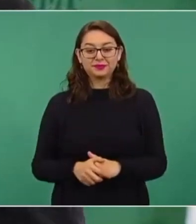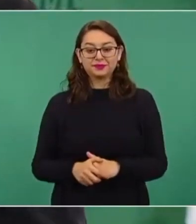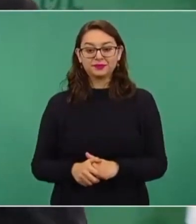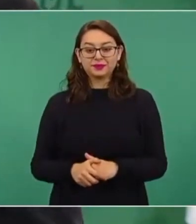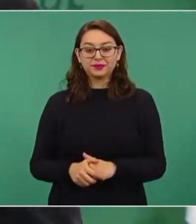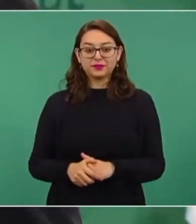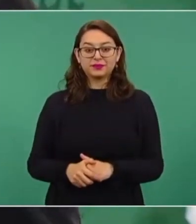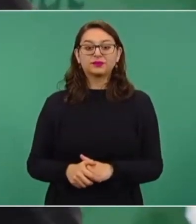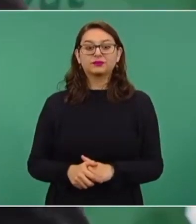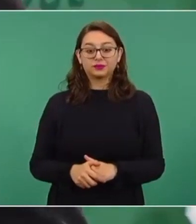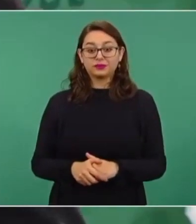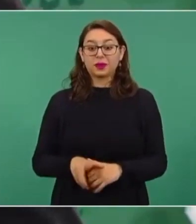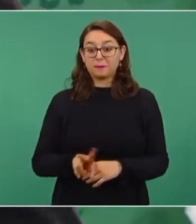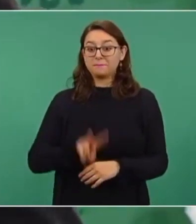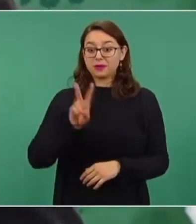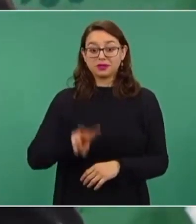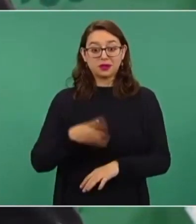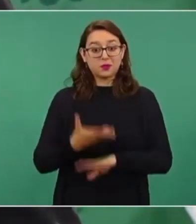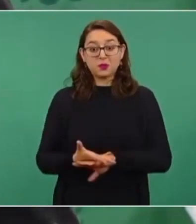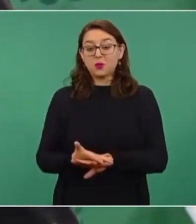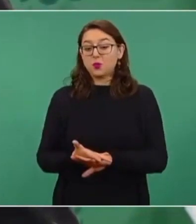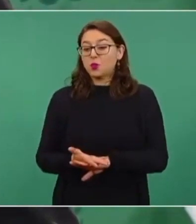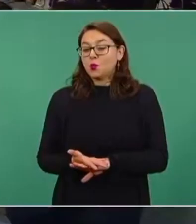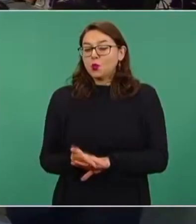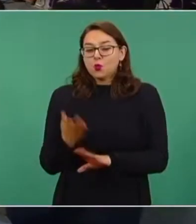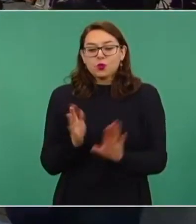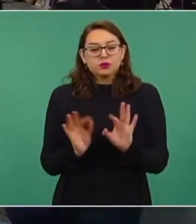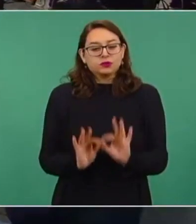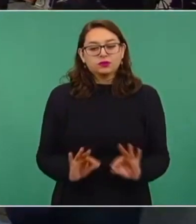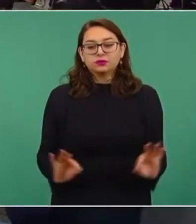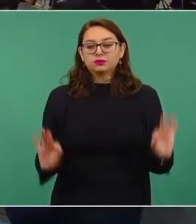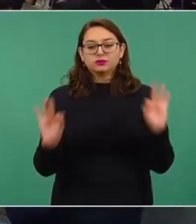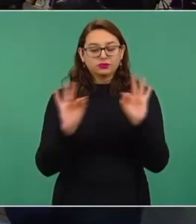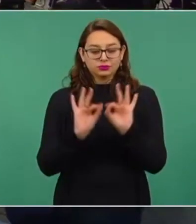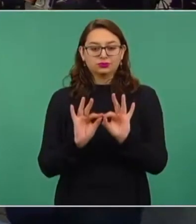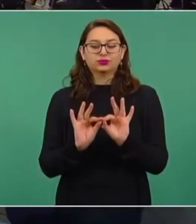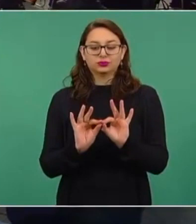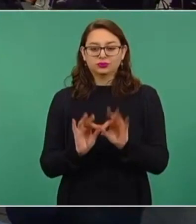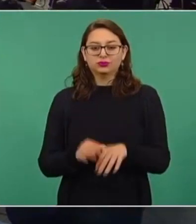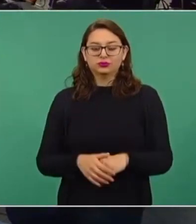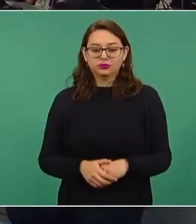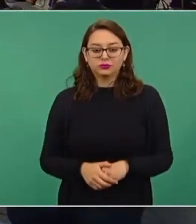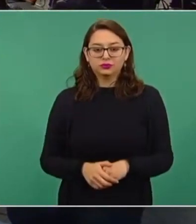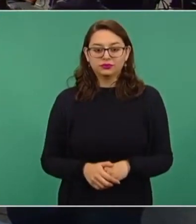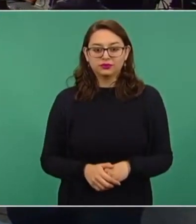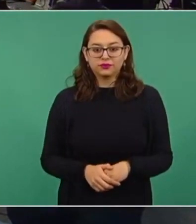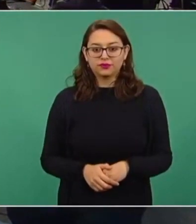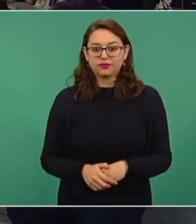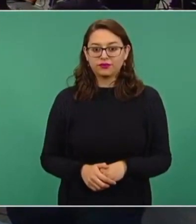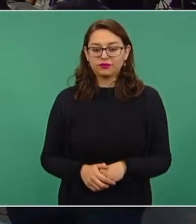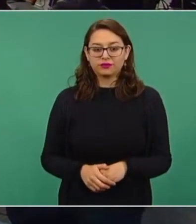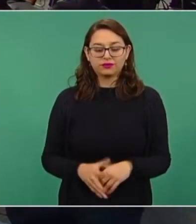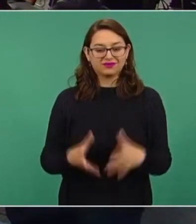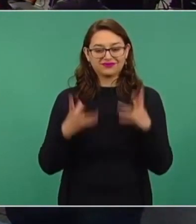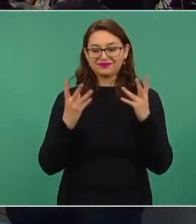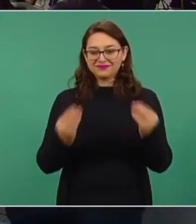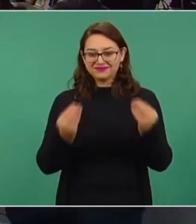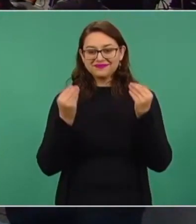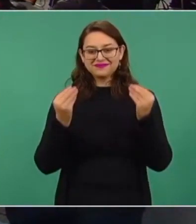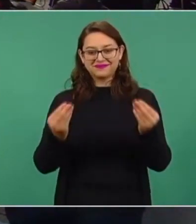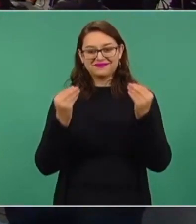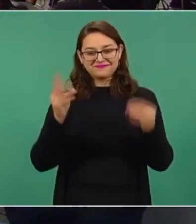Va a ser muy importante el desfile, muchos, muchos, muchos caballos